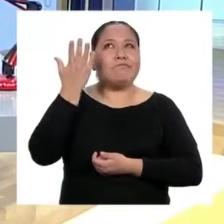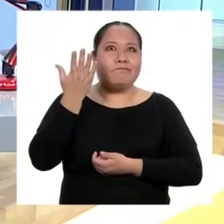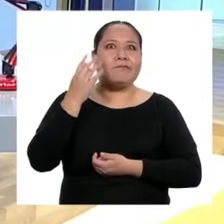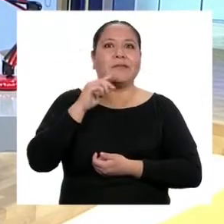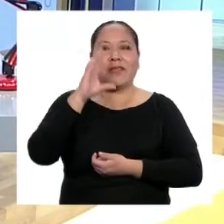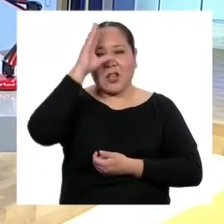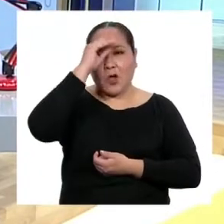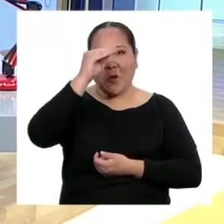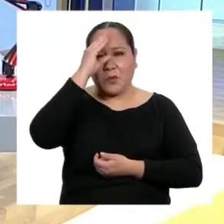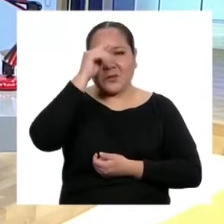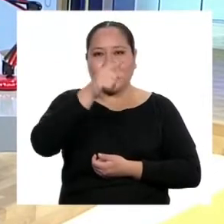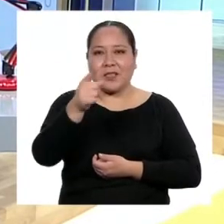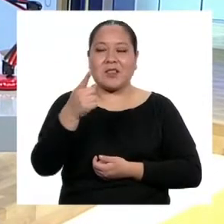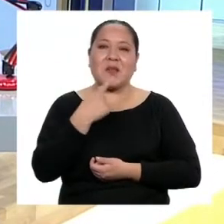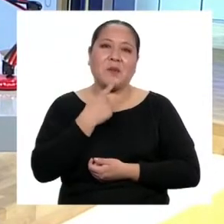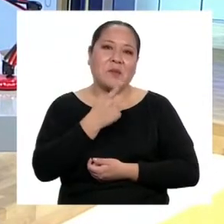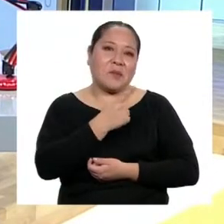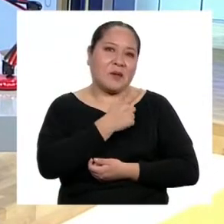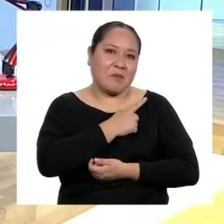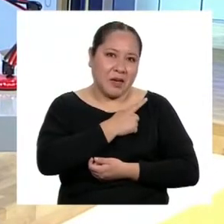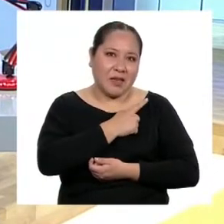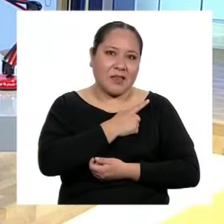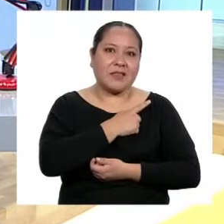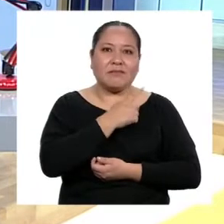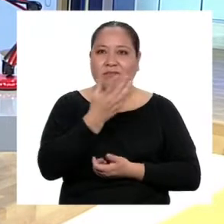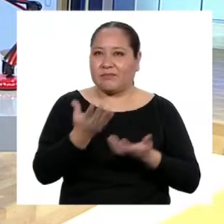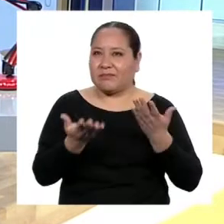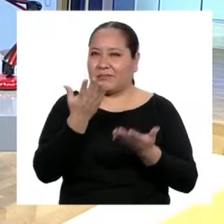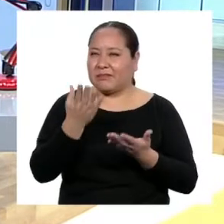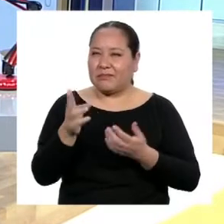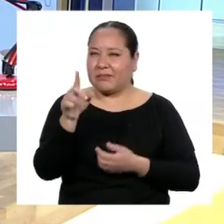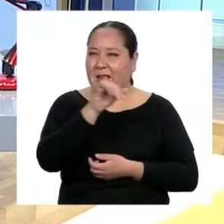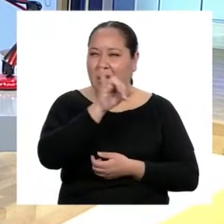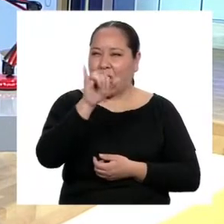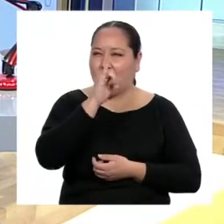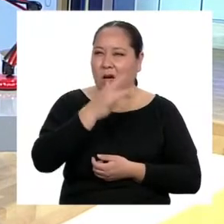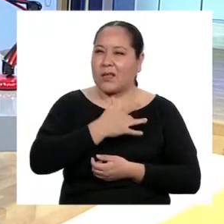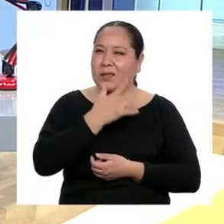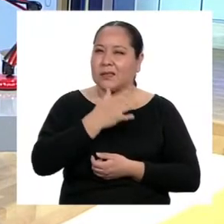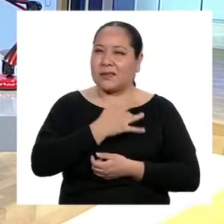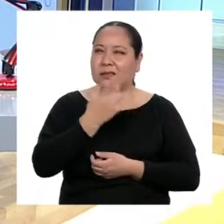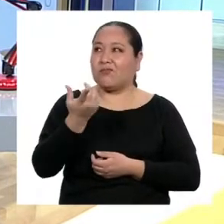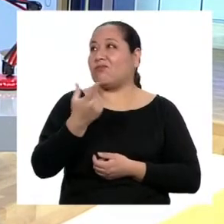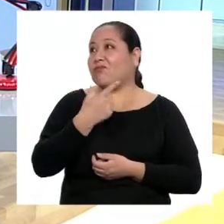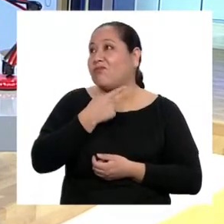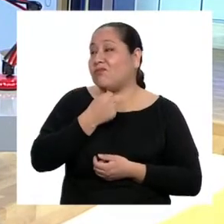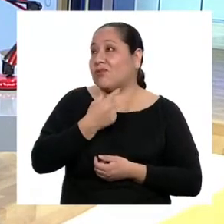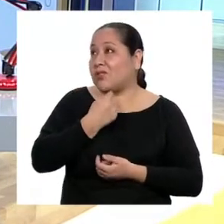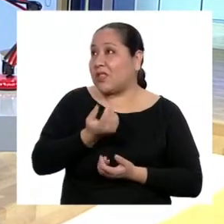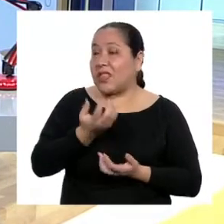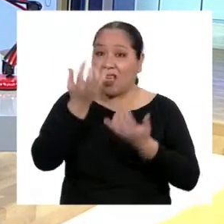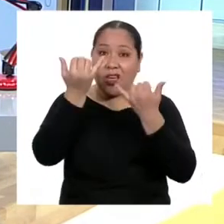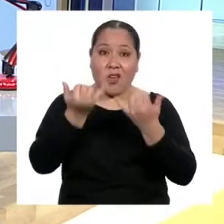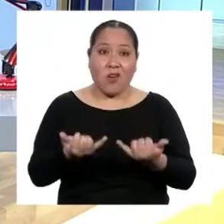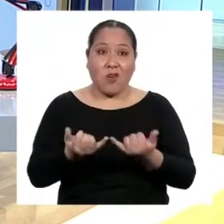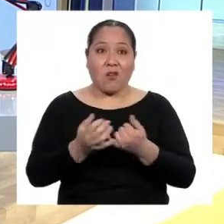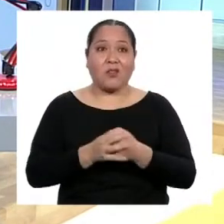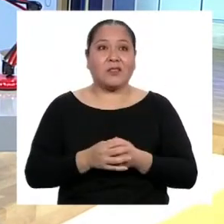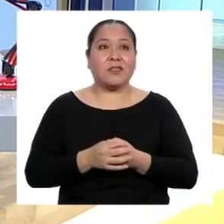chicos y chicas de primero de secundaria pueden estar pasando por lo mismo, me gustaría que el día de hoy